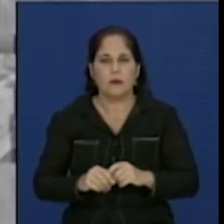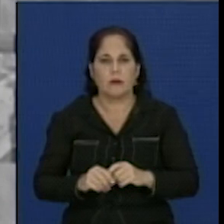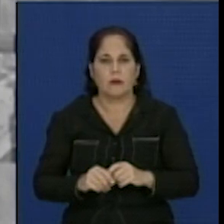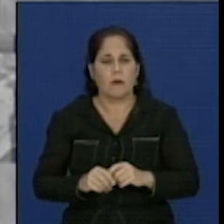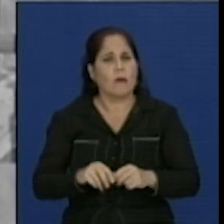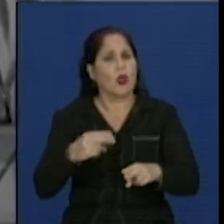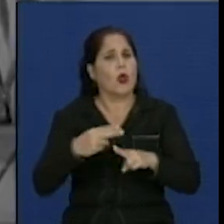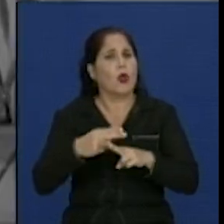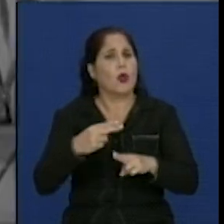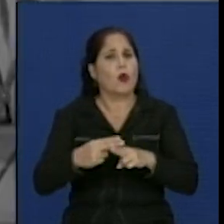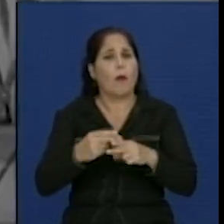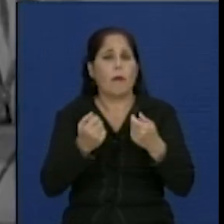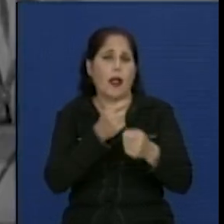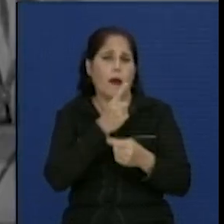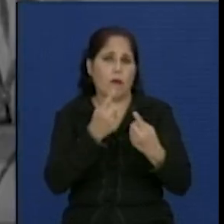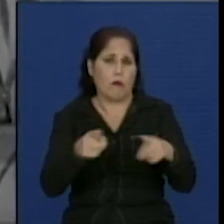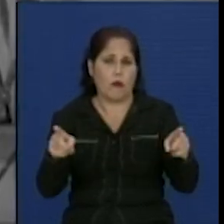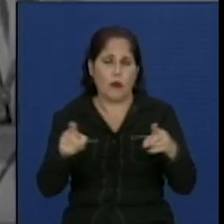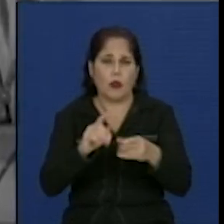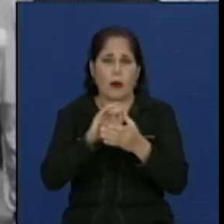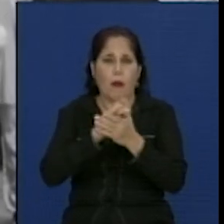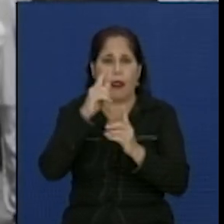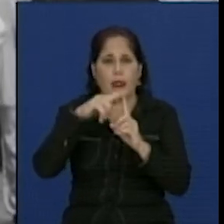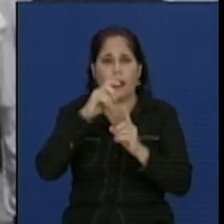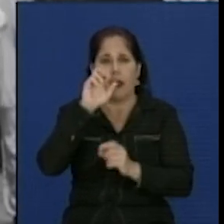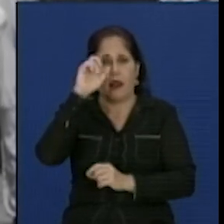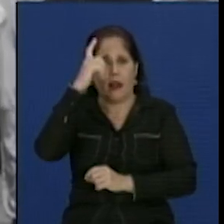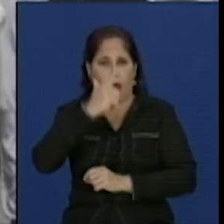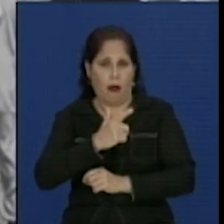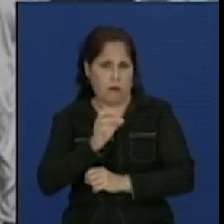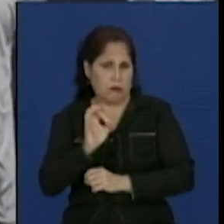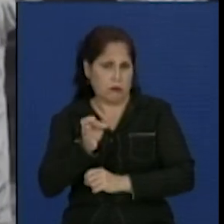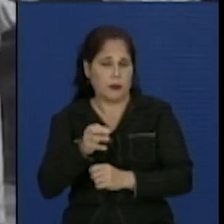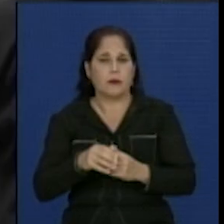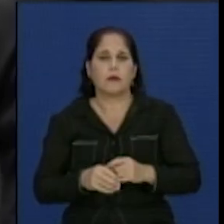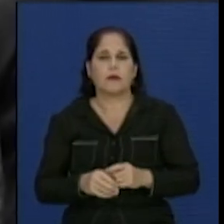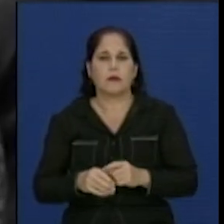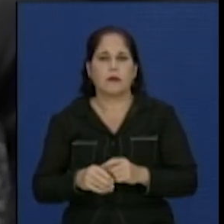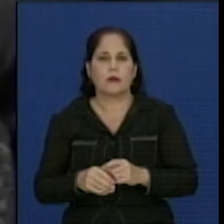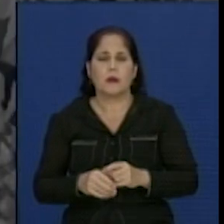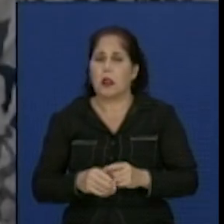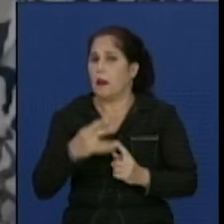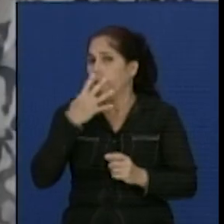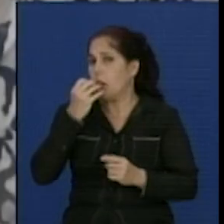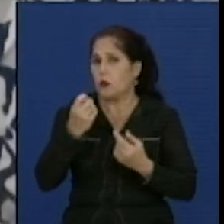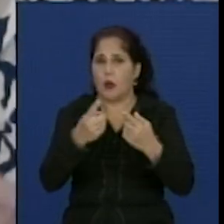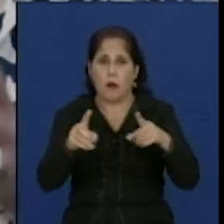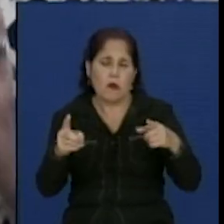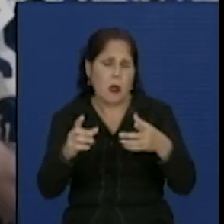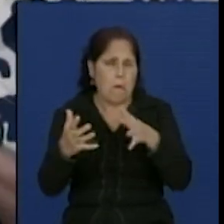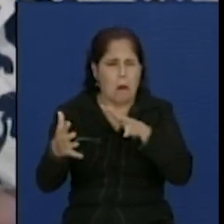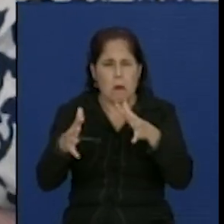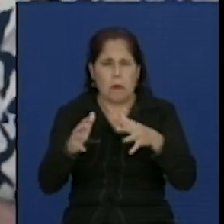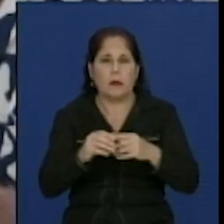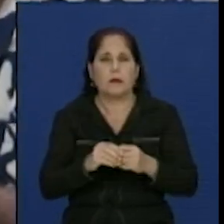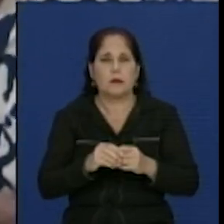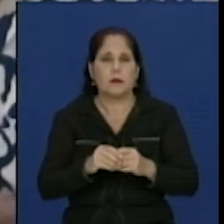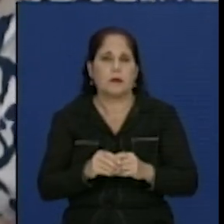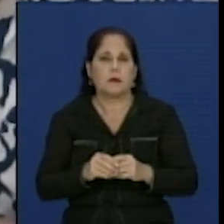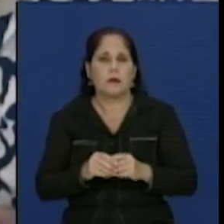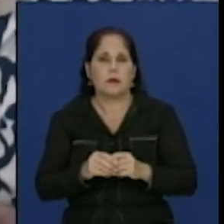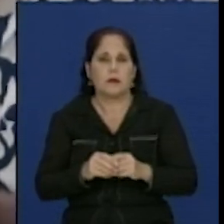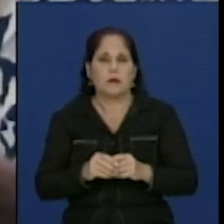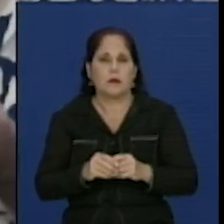surge inspirado en la versión original de Manteca que hizo Shano Pozo con Tixi Glespy al final de los 40, que era un